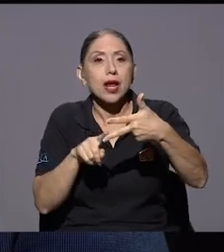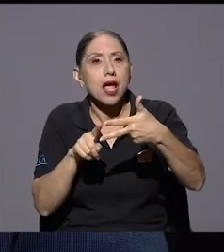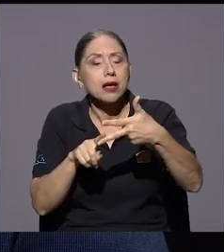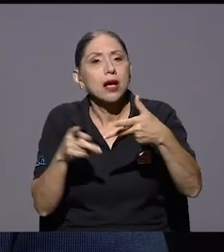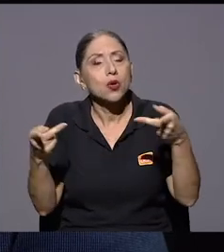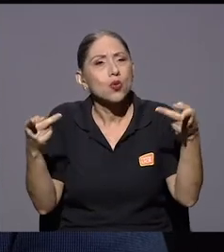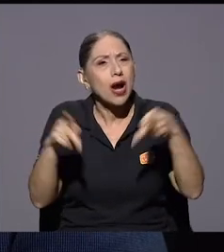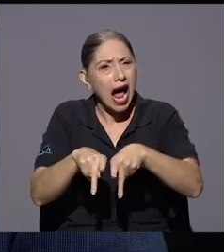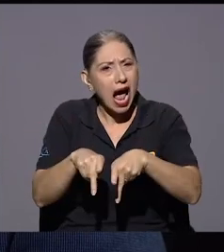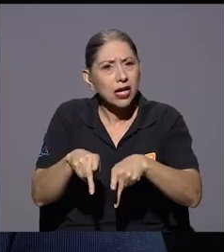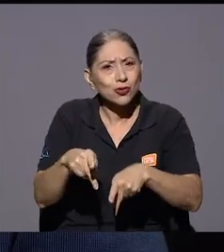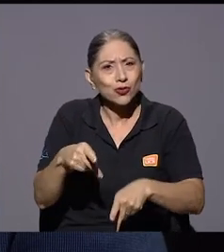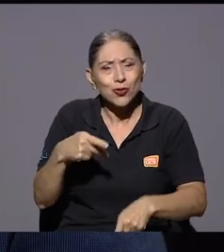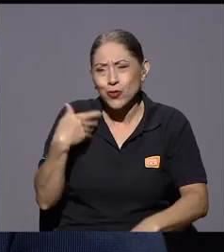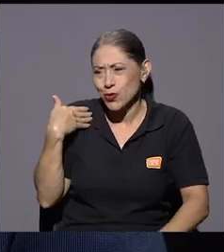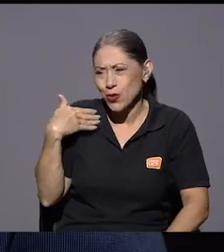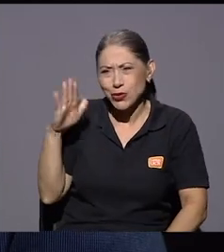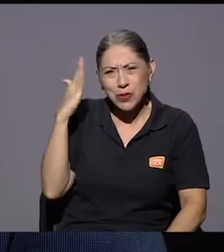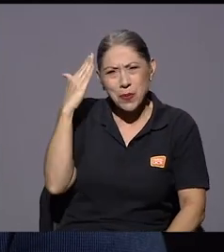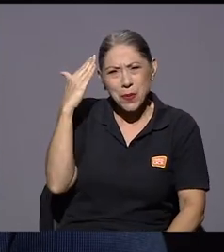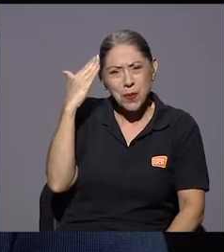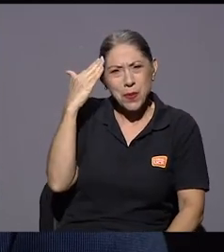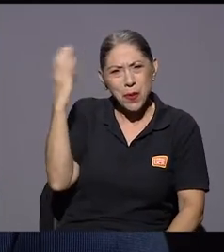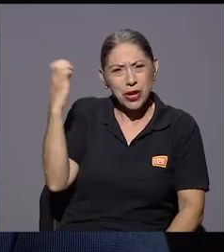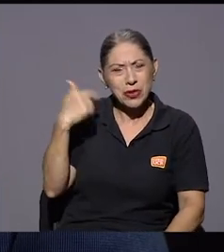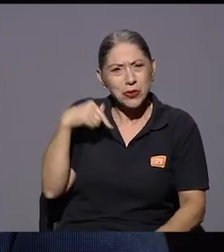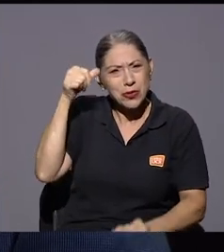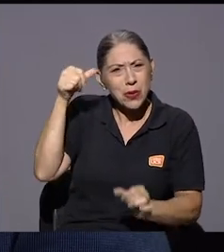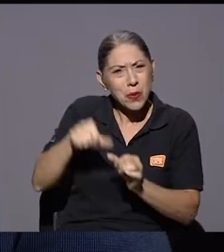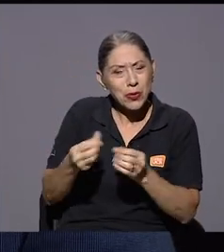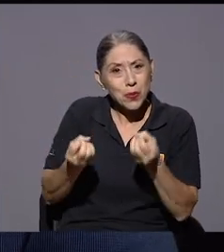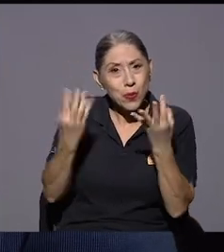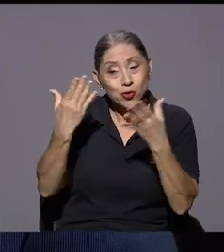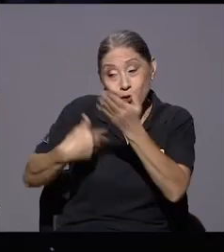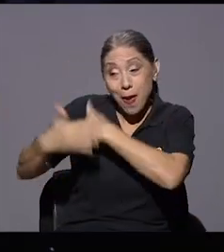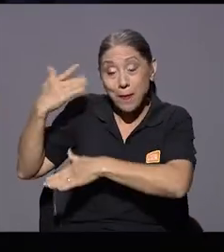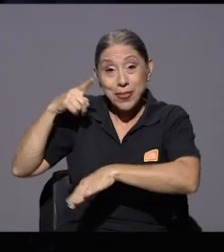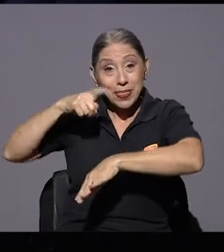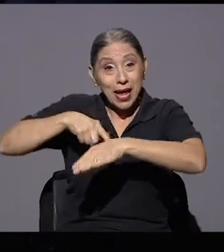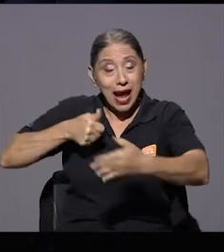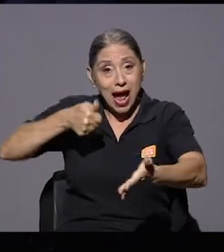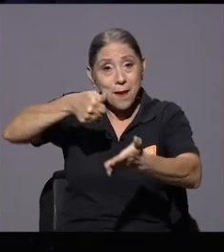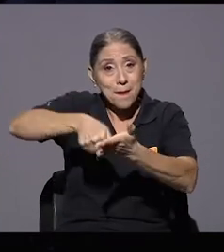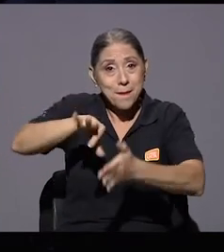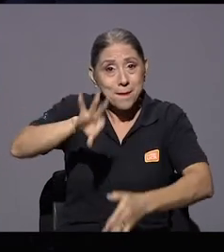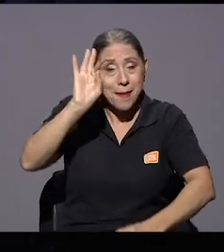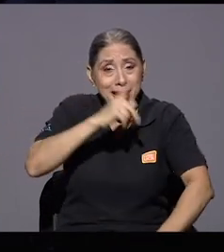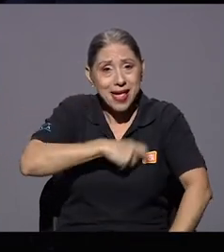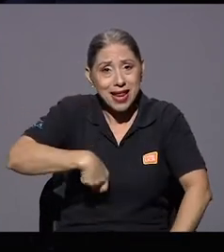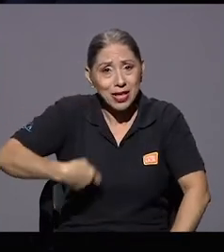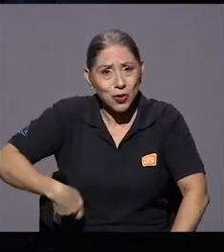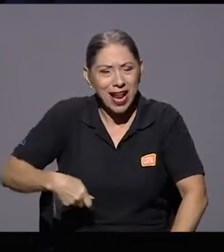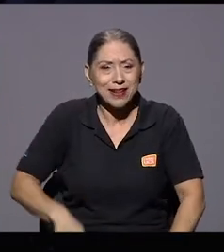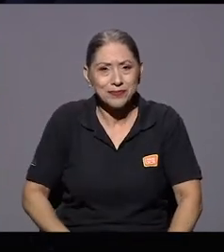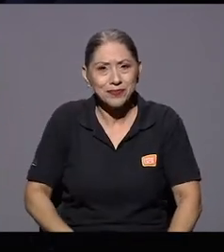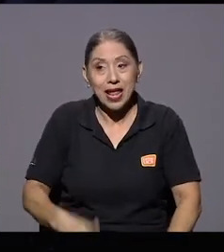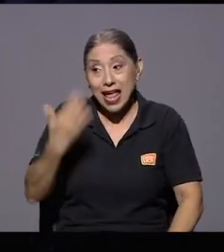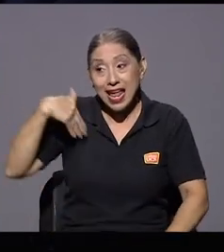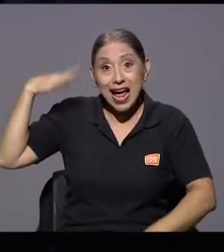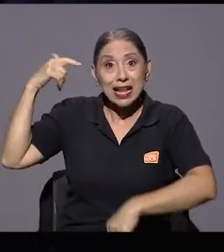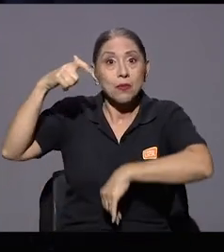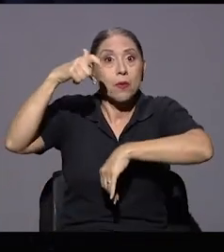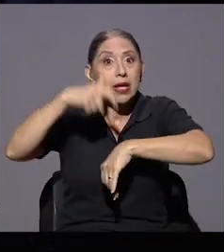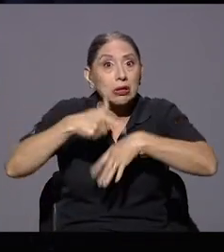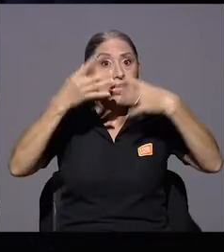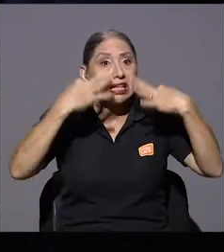muy que yo no sé por qué me recuerdo muchísimo en la campaña electoral que fue una información de que en ese contexto de